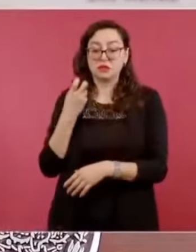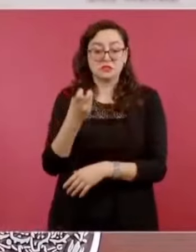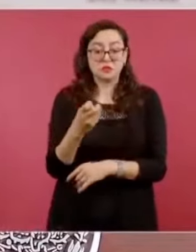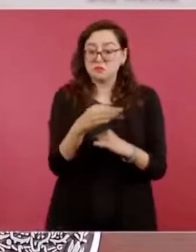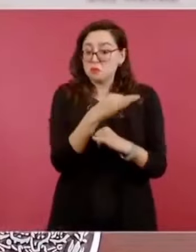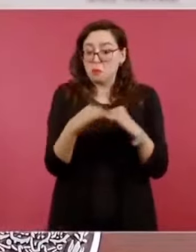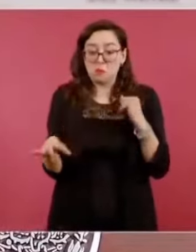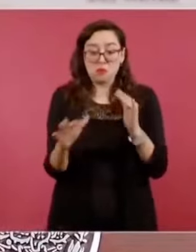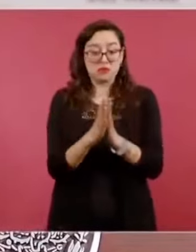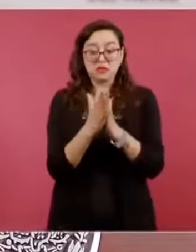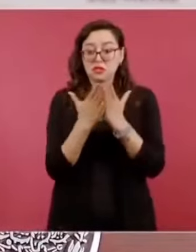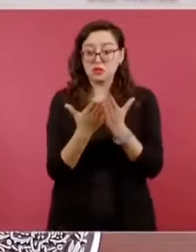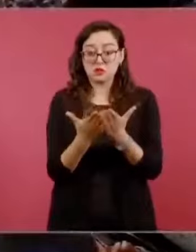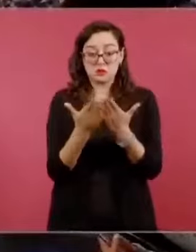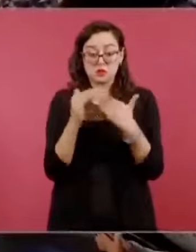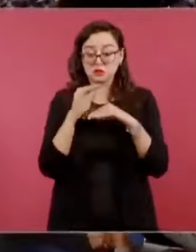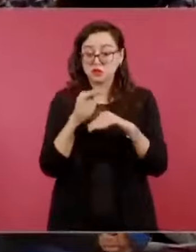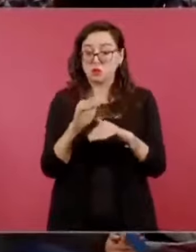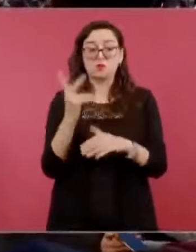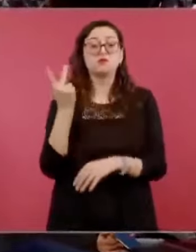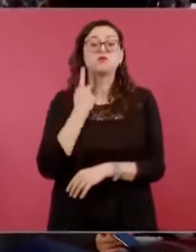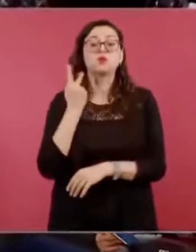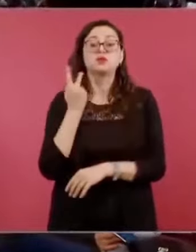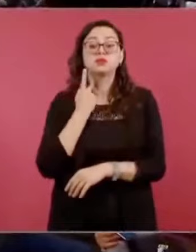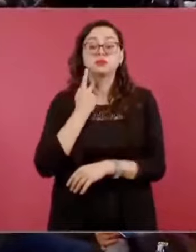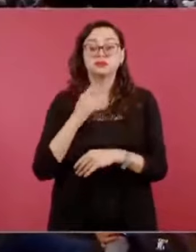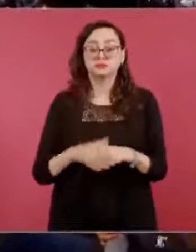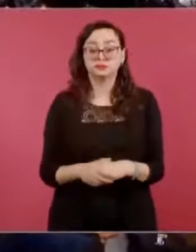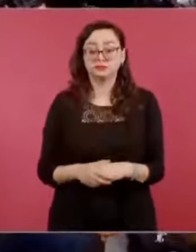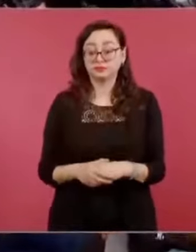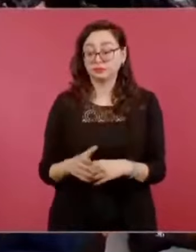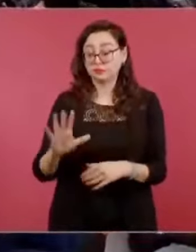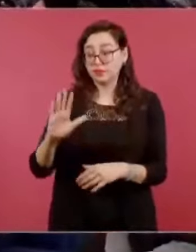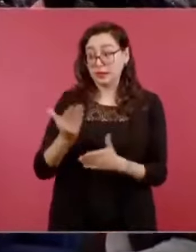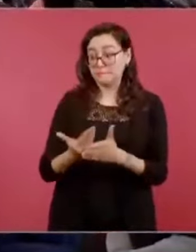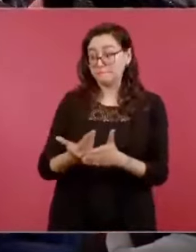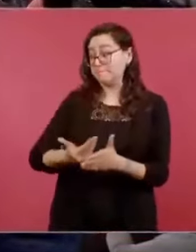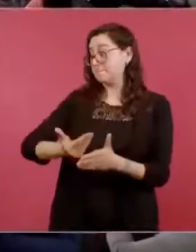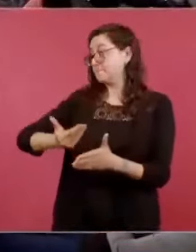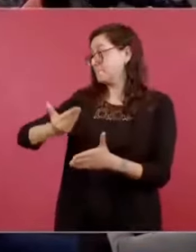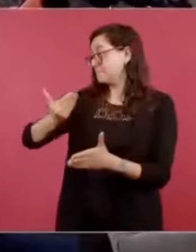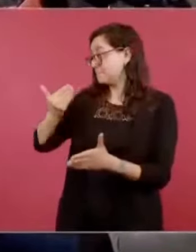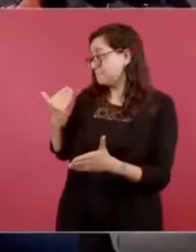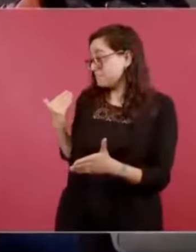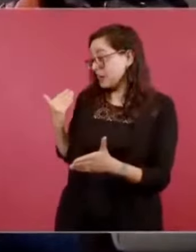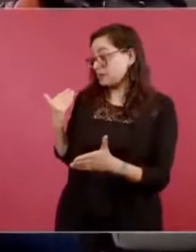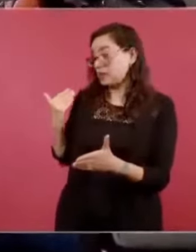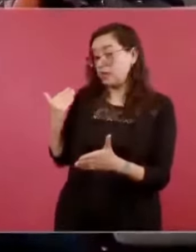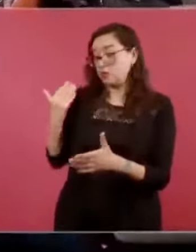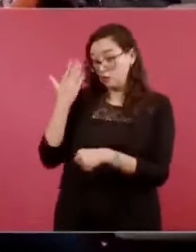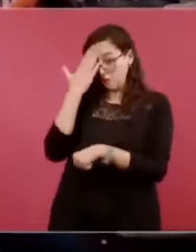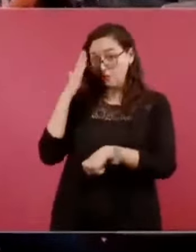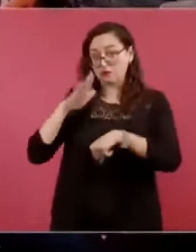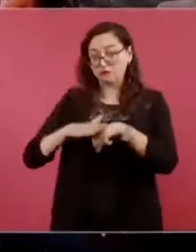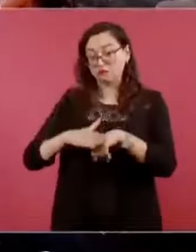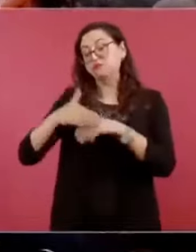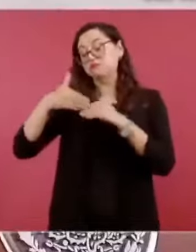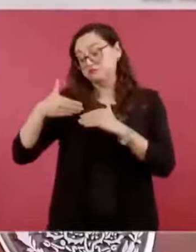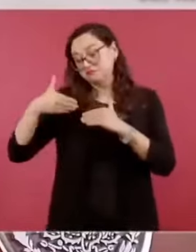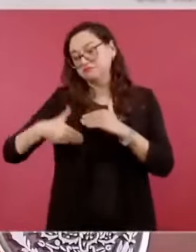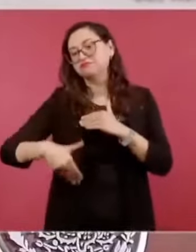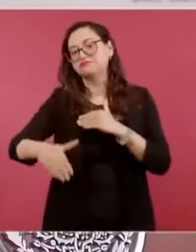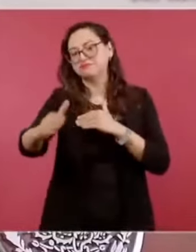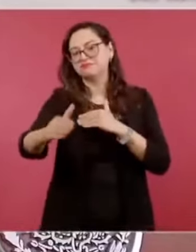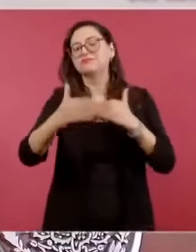para comprender mejor el presente y el porvenir. No hay texto sin contexto y tampoco